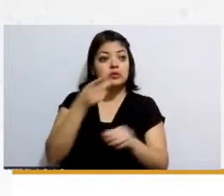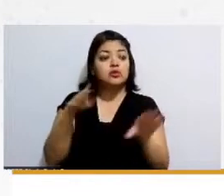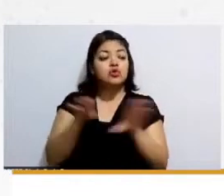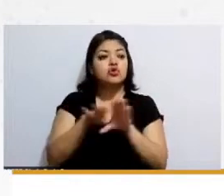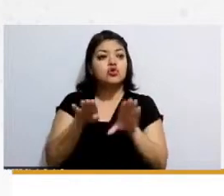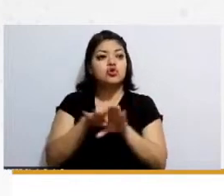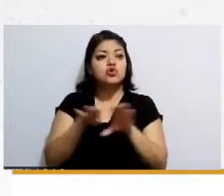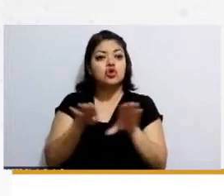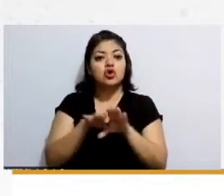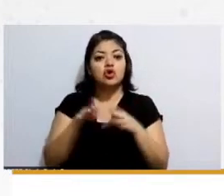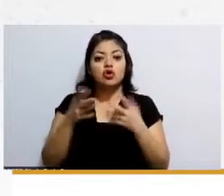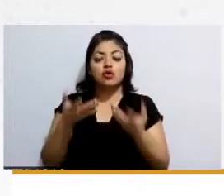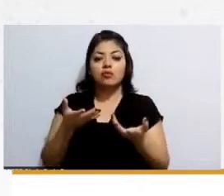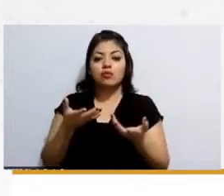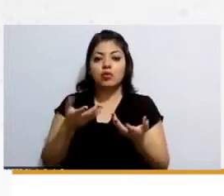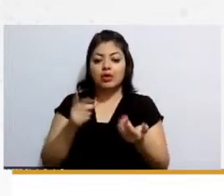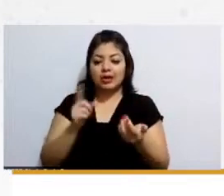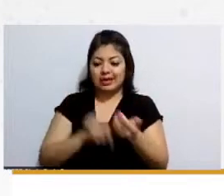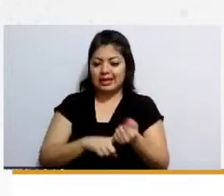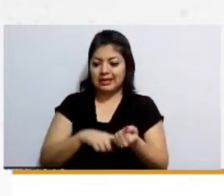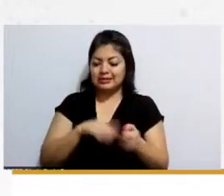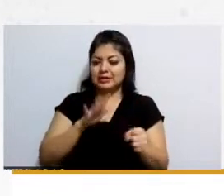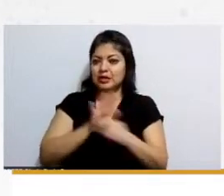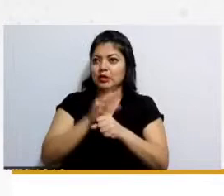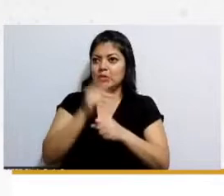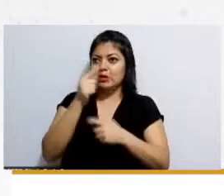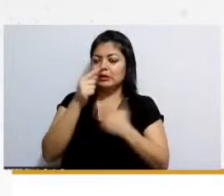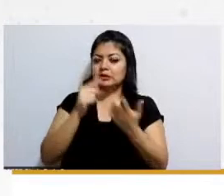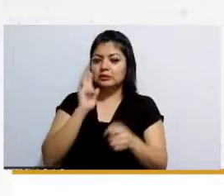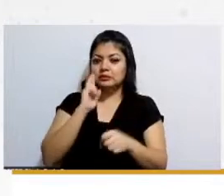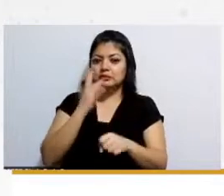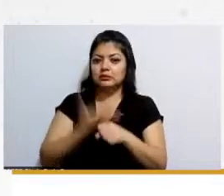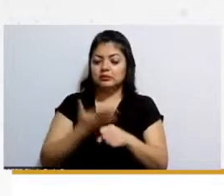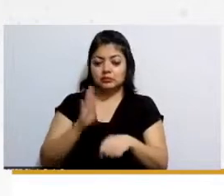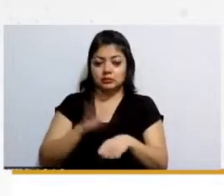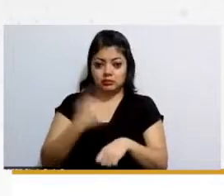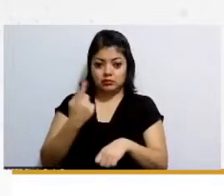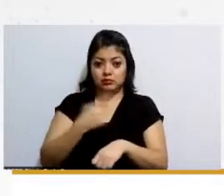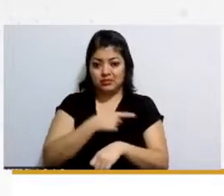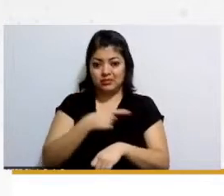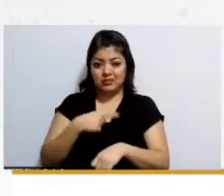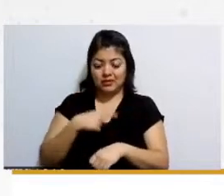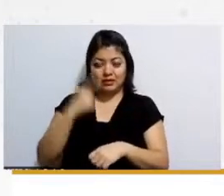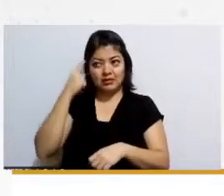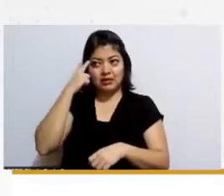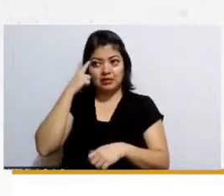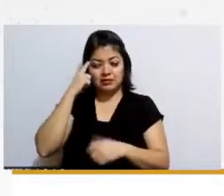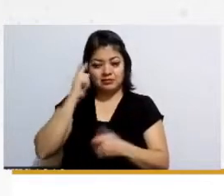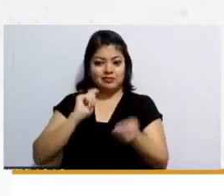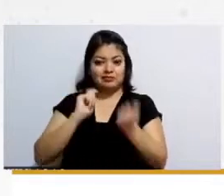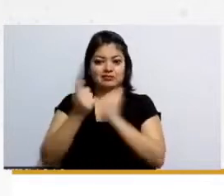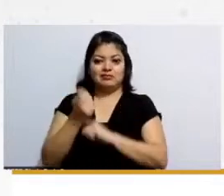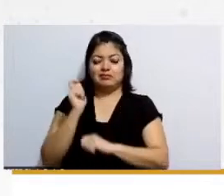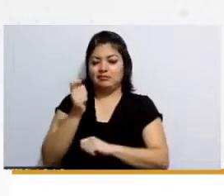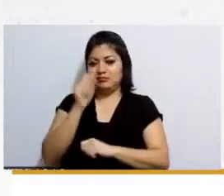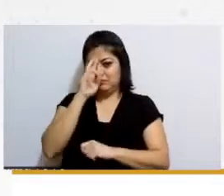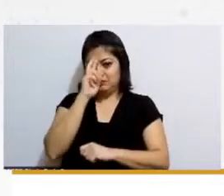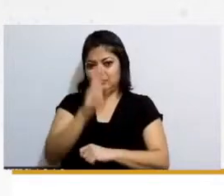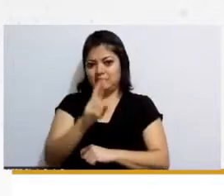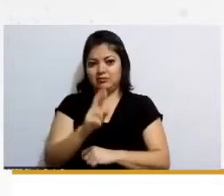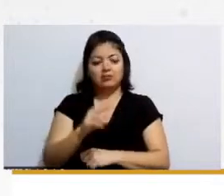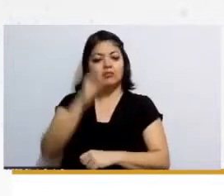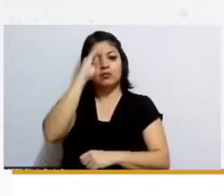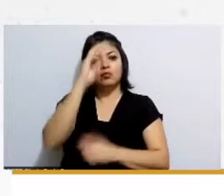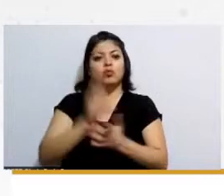o con qué facultad lo estás haciendo porque lo debamos de interpretar de una manera holística no nada más con